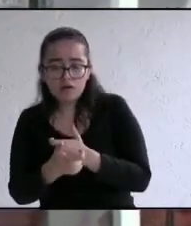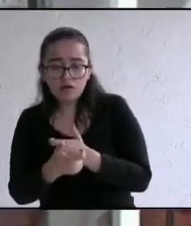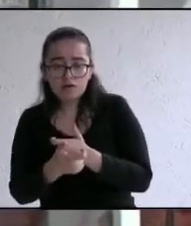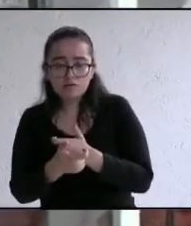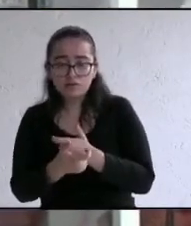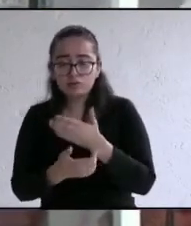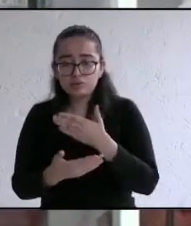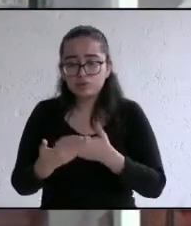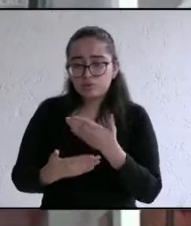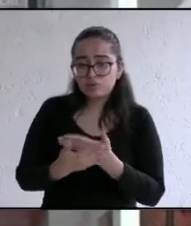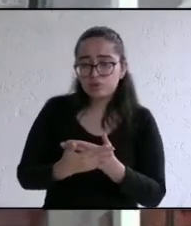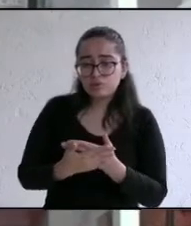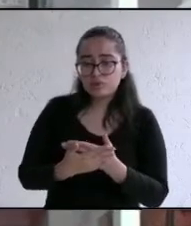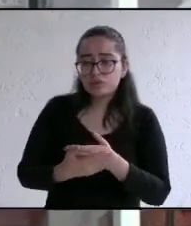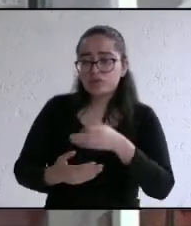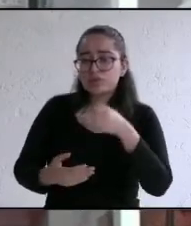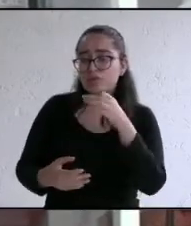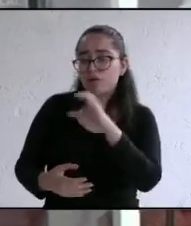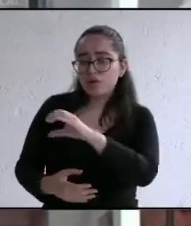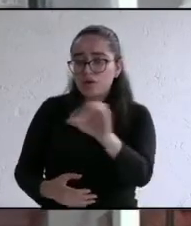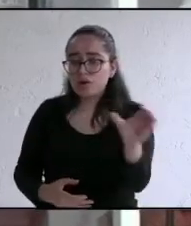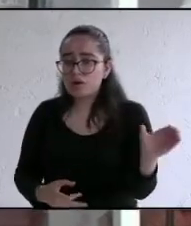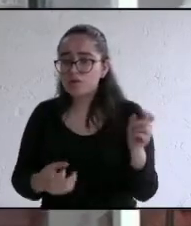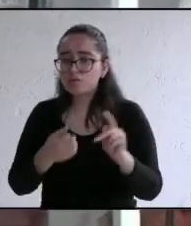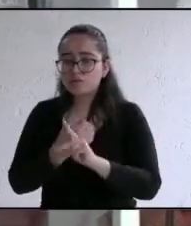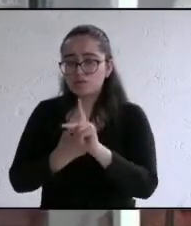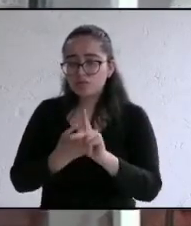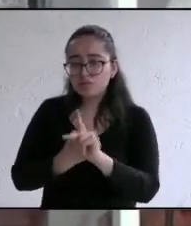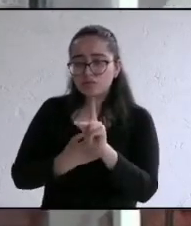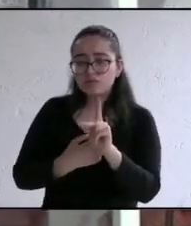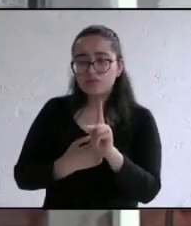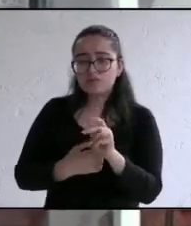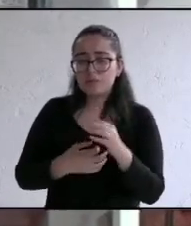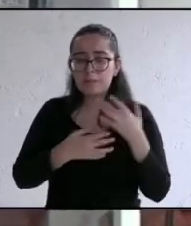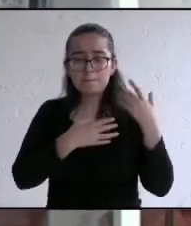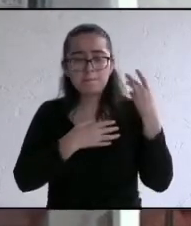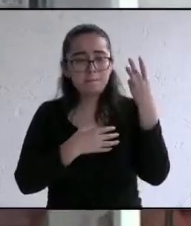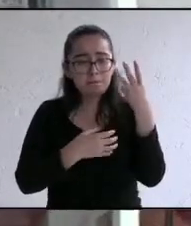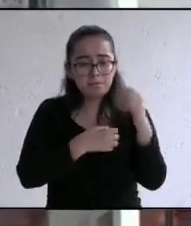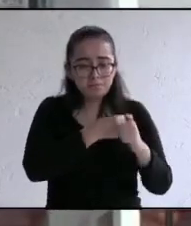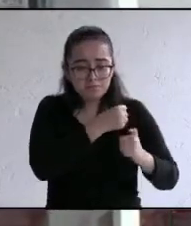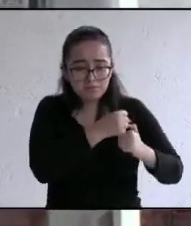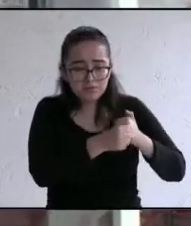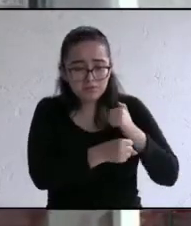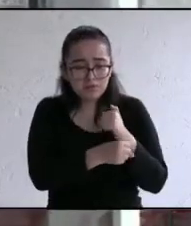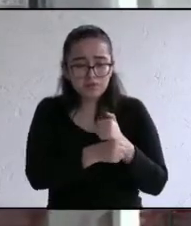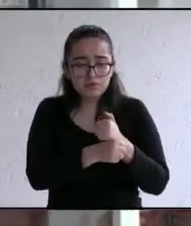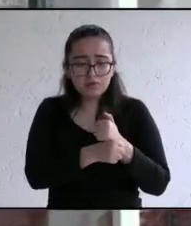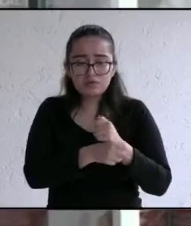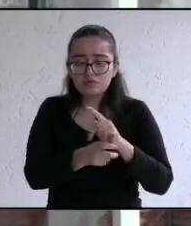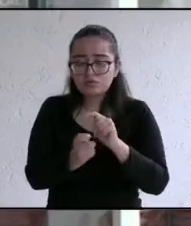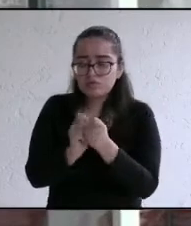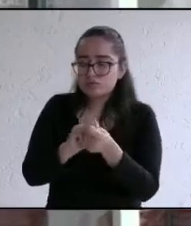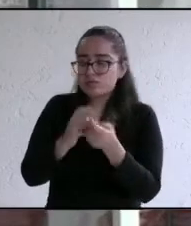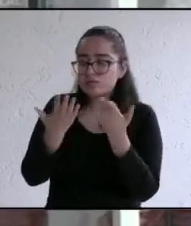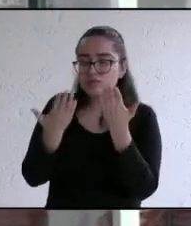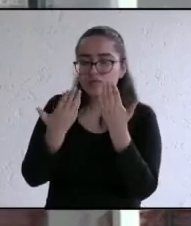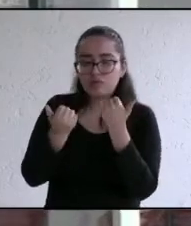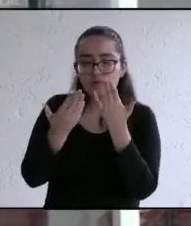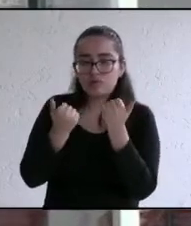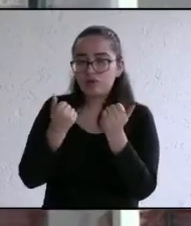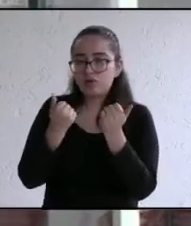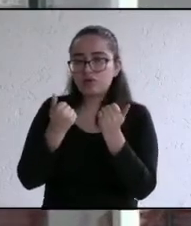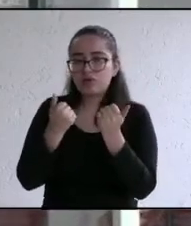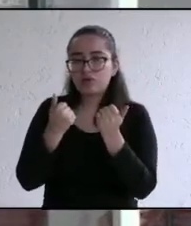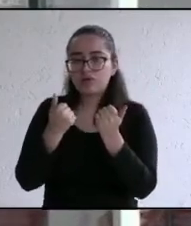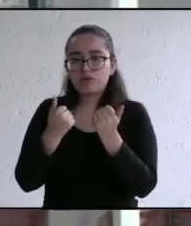campo se han agudizado estos últimos tres años de este gobierno de una falsa transformación por el actual